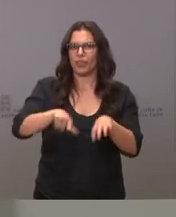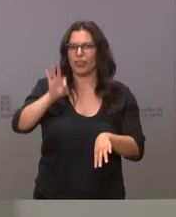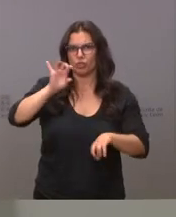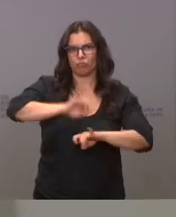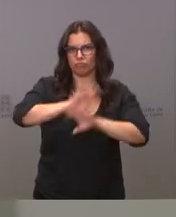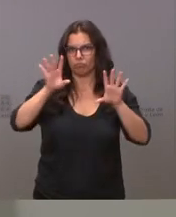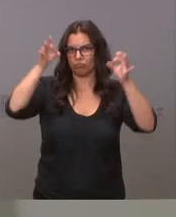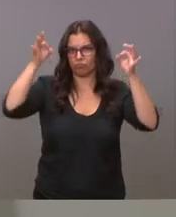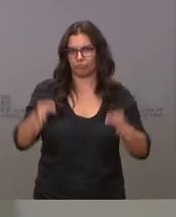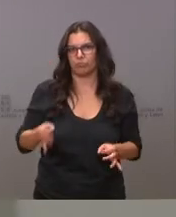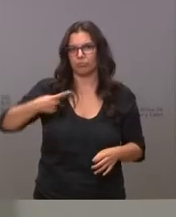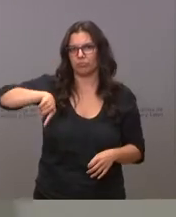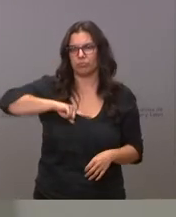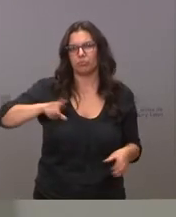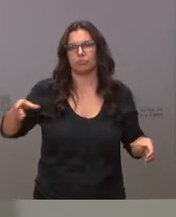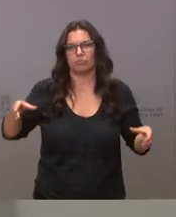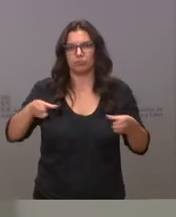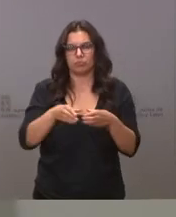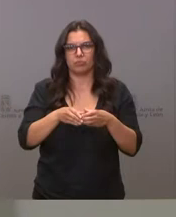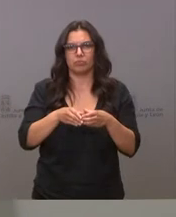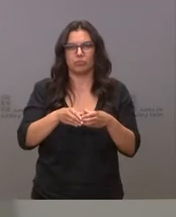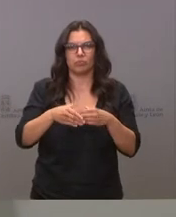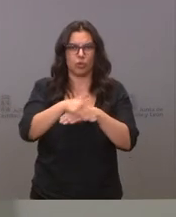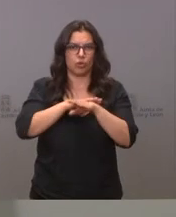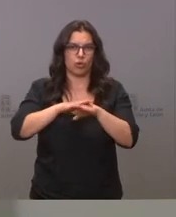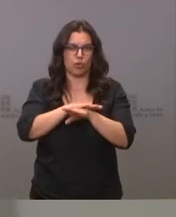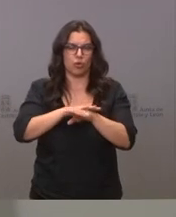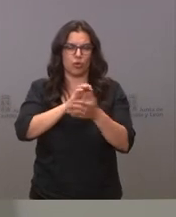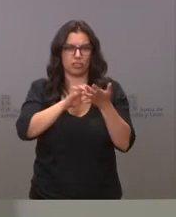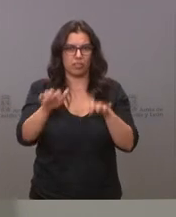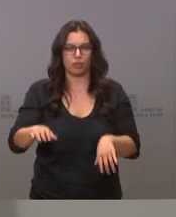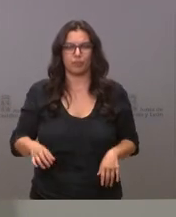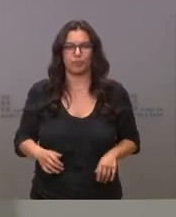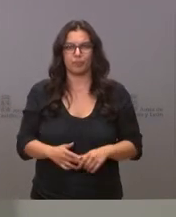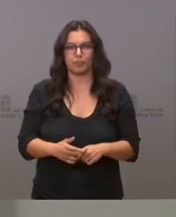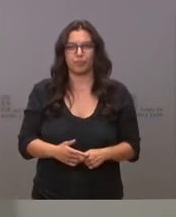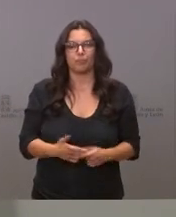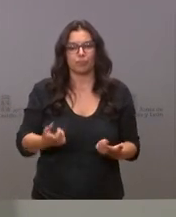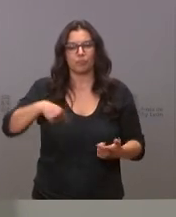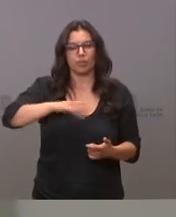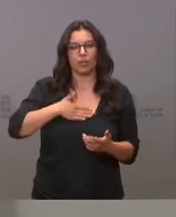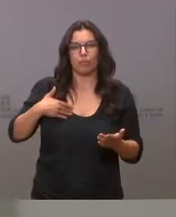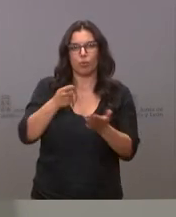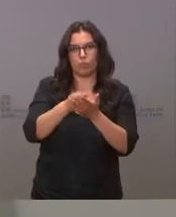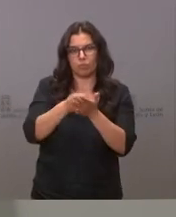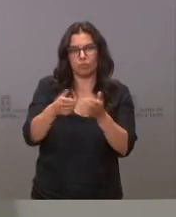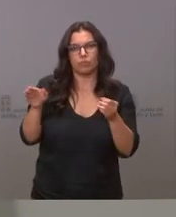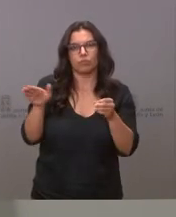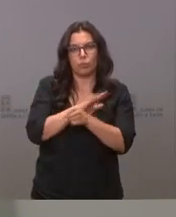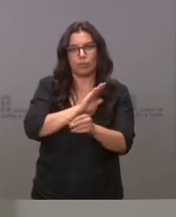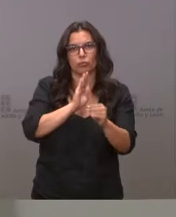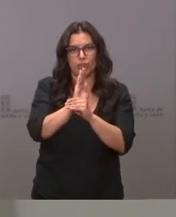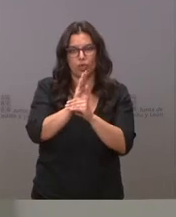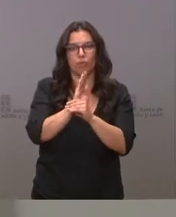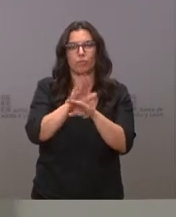por parte del Gobierno de la comunidad proceder a subvencionar